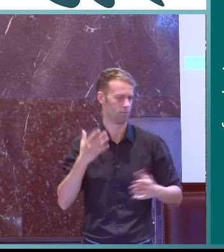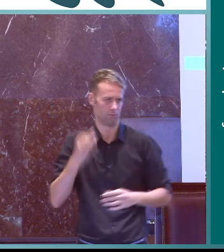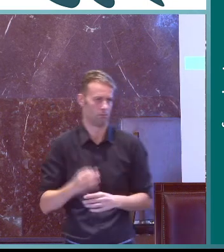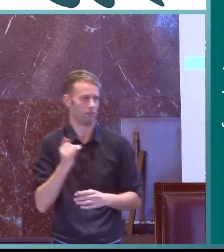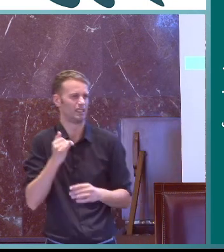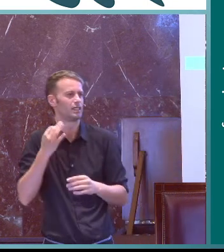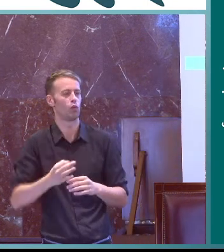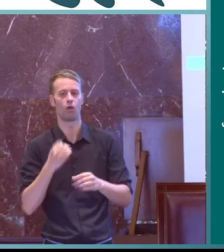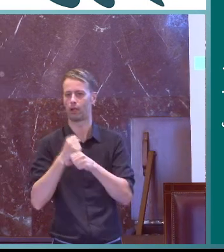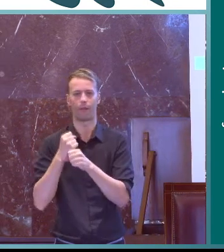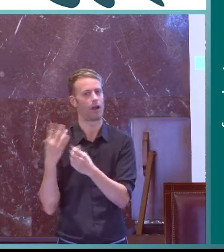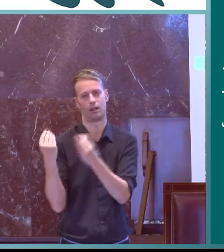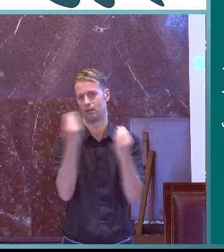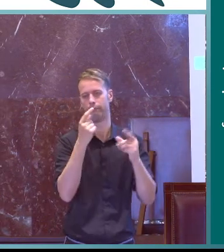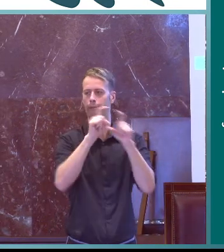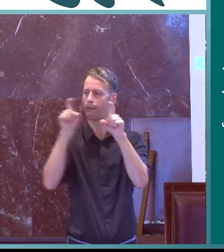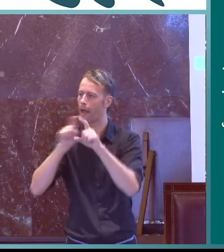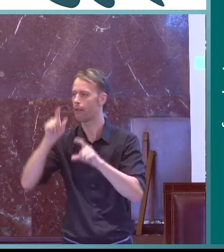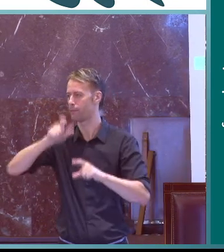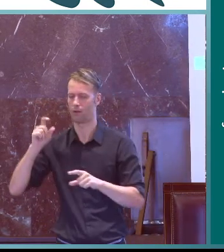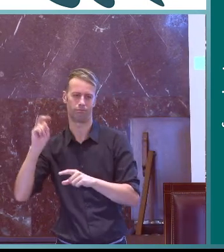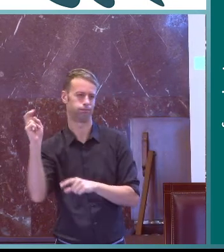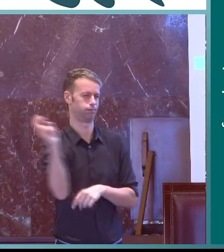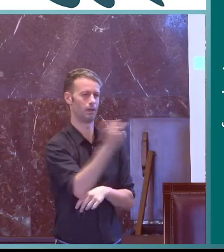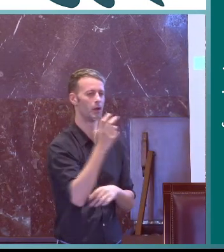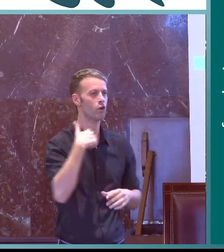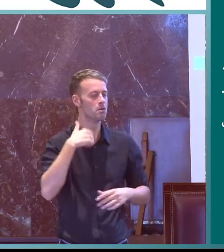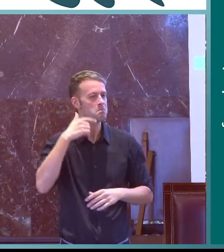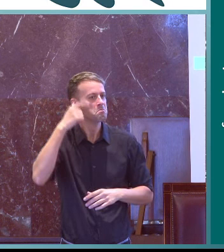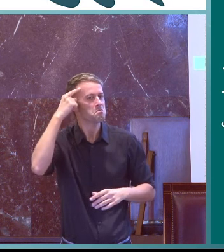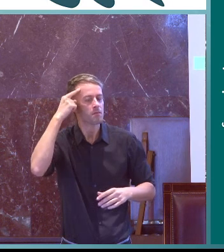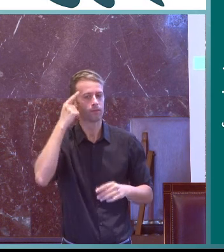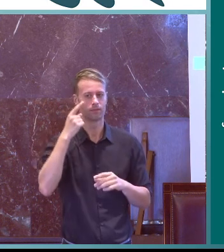concreto ¿quién trabaja? pues trabajan entidades